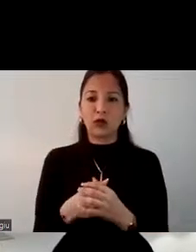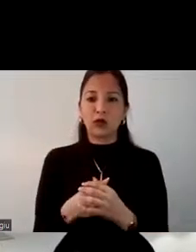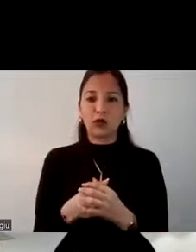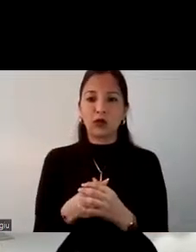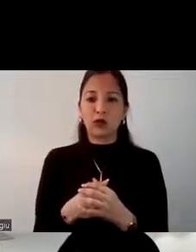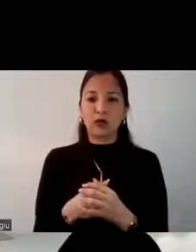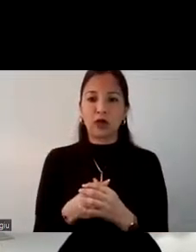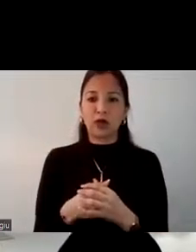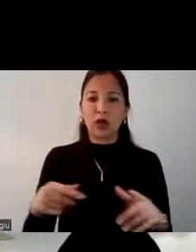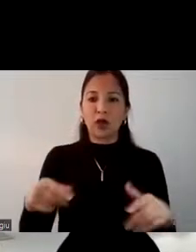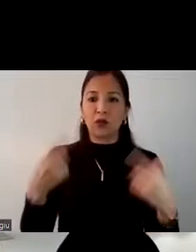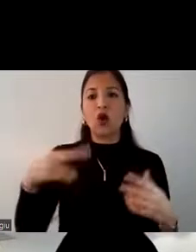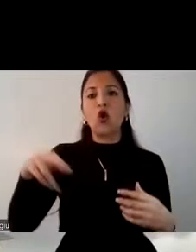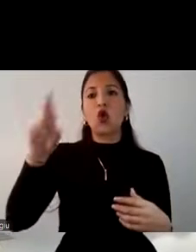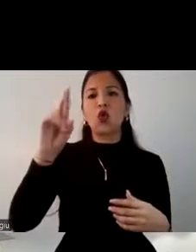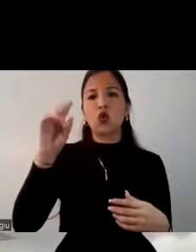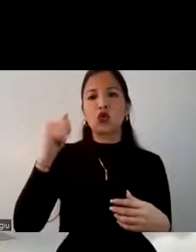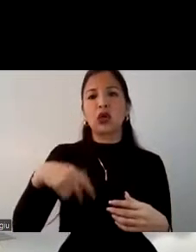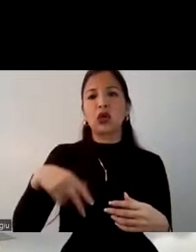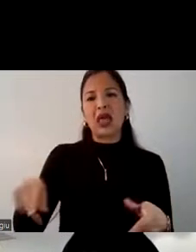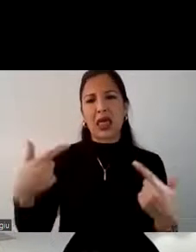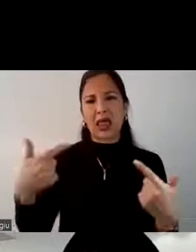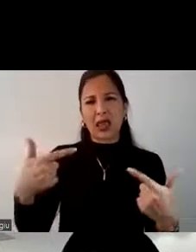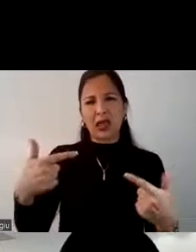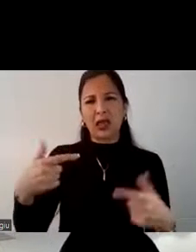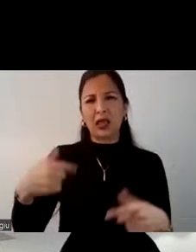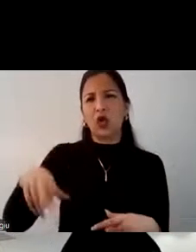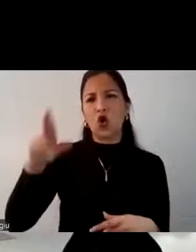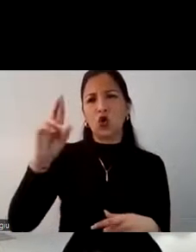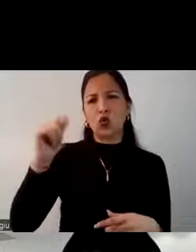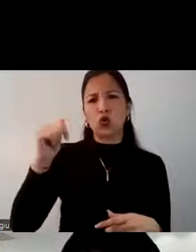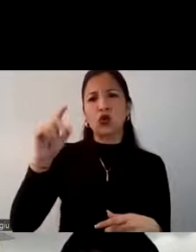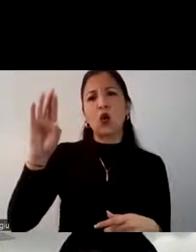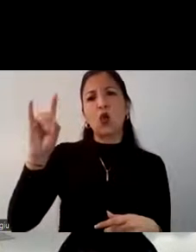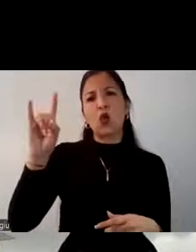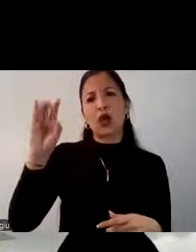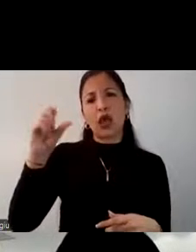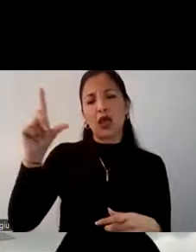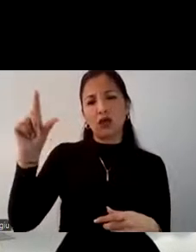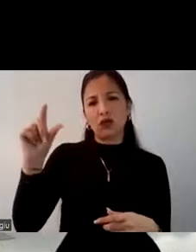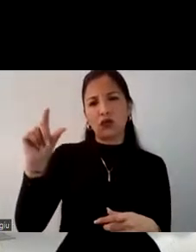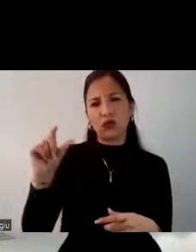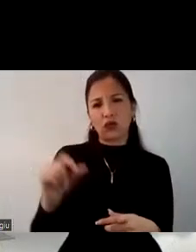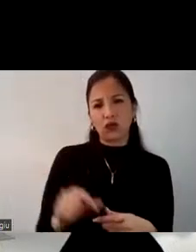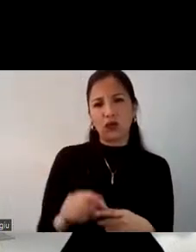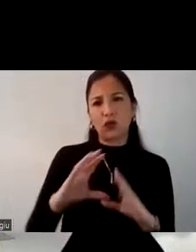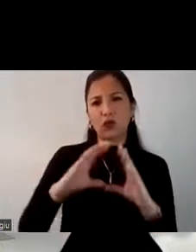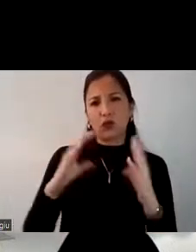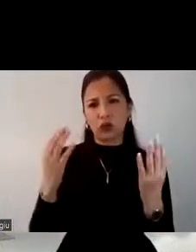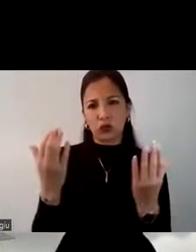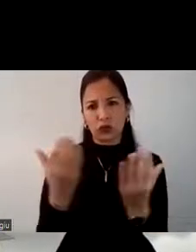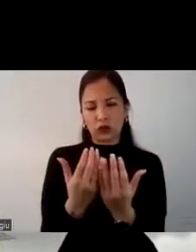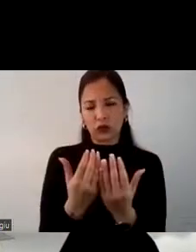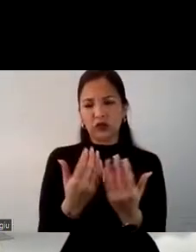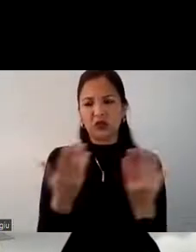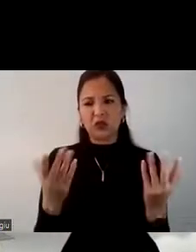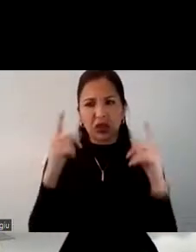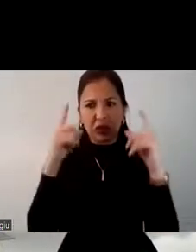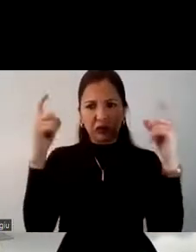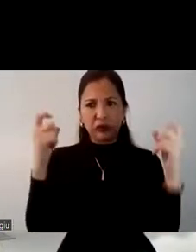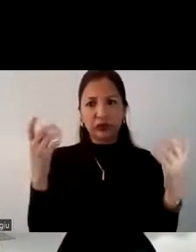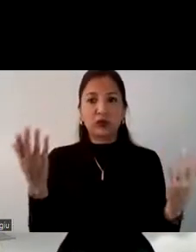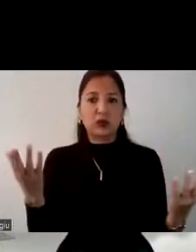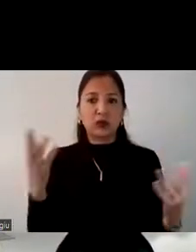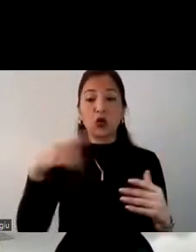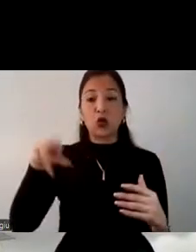conflicto entre Rusia y Ucrania y la desaceleración económica mundial. ¿Qué quiere decir esto? Pues países como